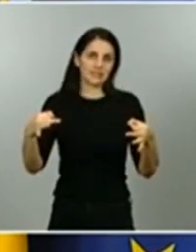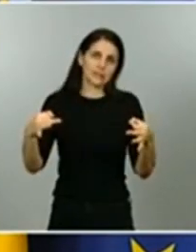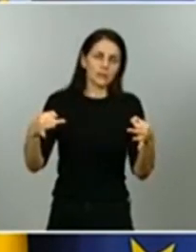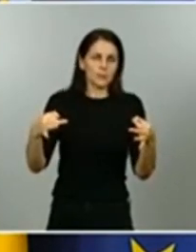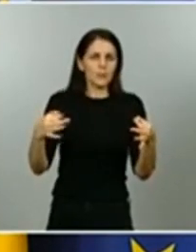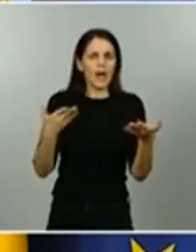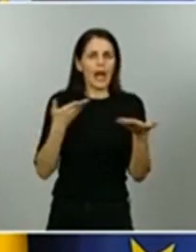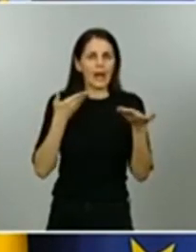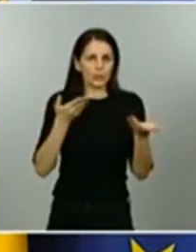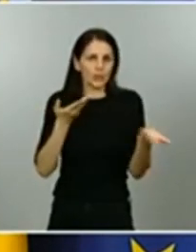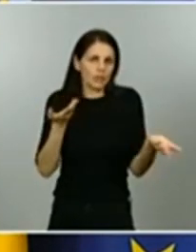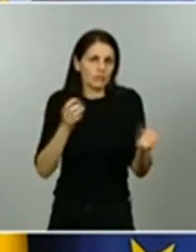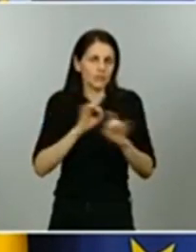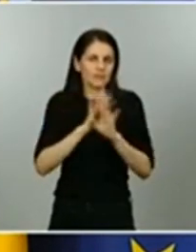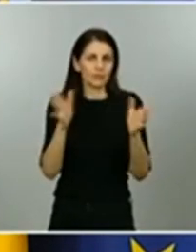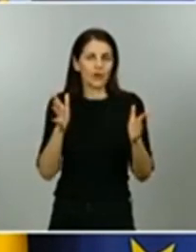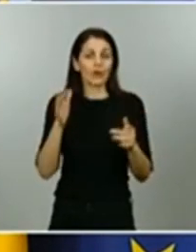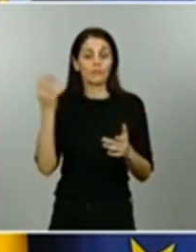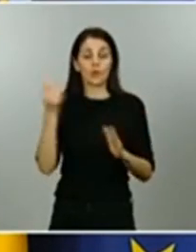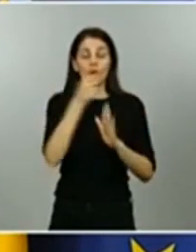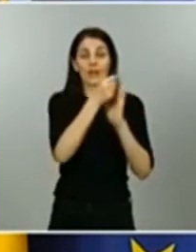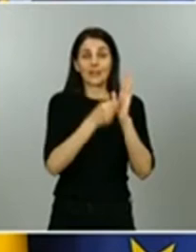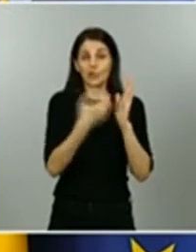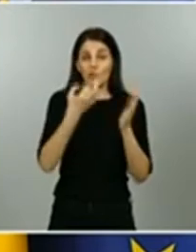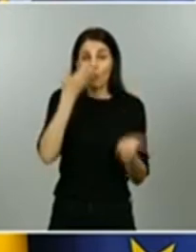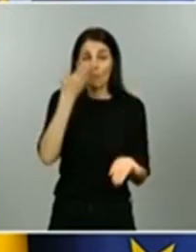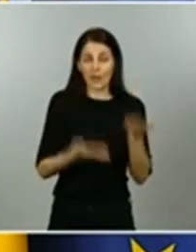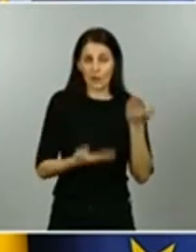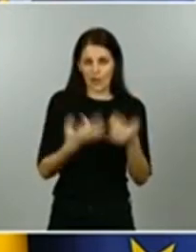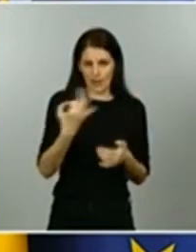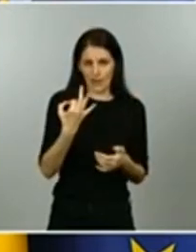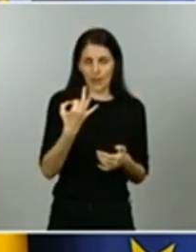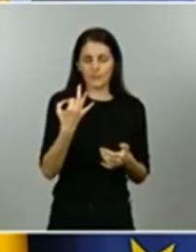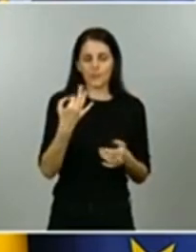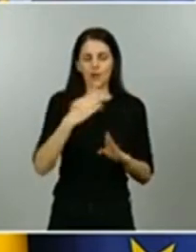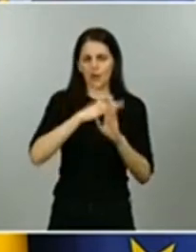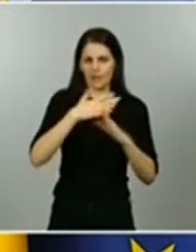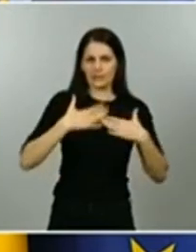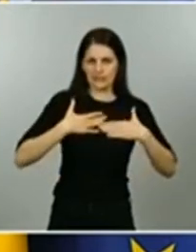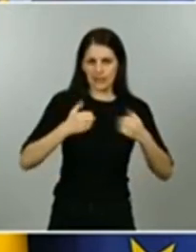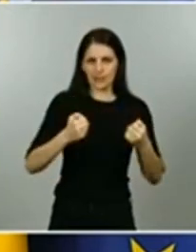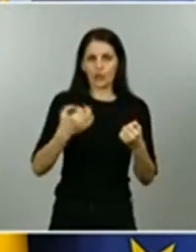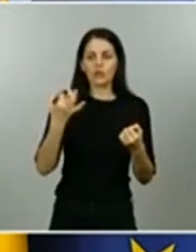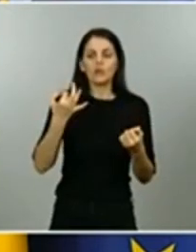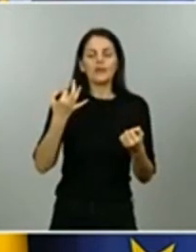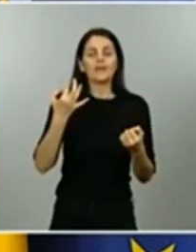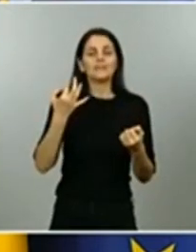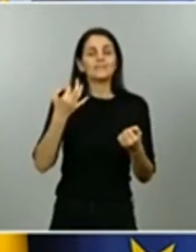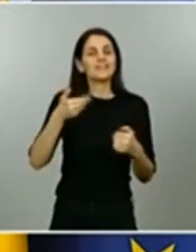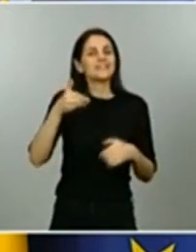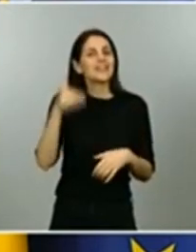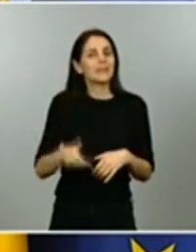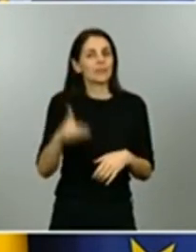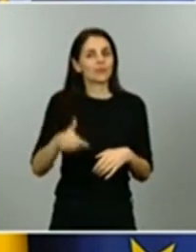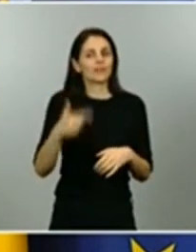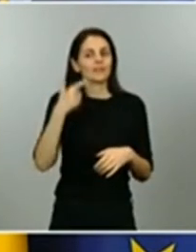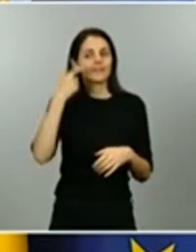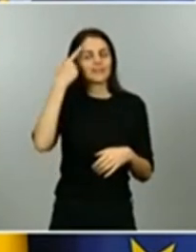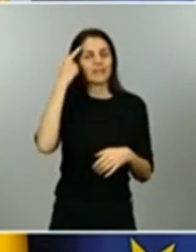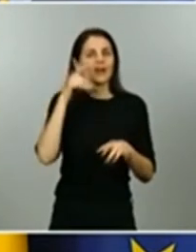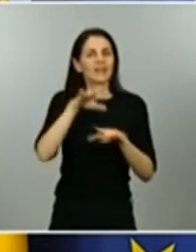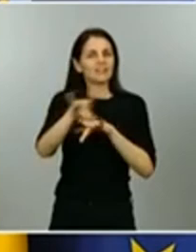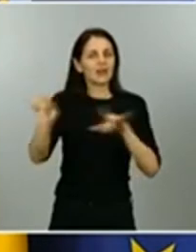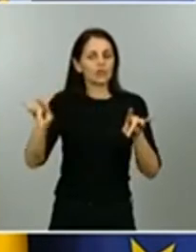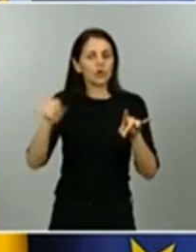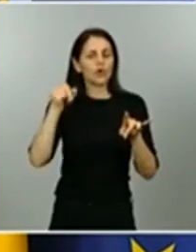criterios que se tiene que valorar al margen de los sanitarios es la capacidad de controlar la movilidad entre territorios que están en diferentes fases o